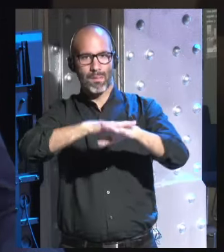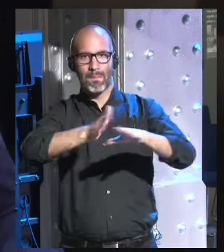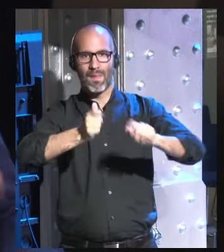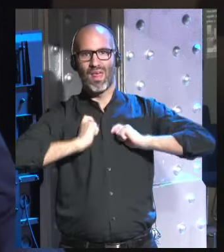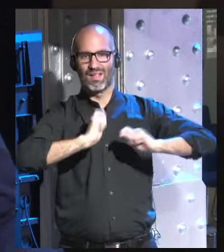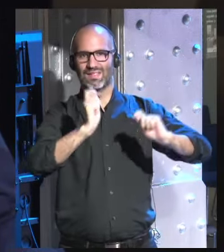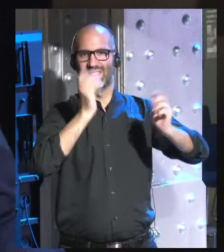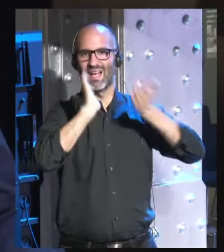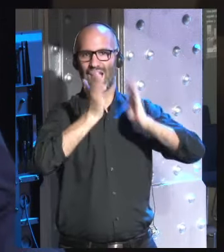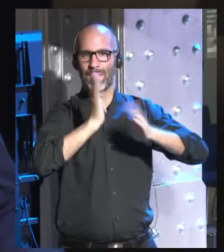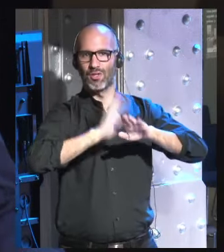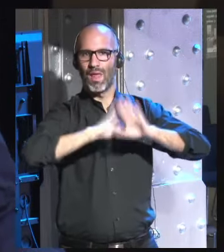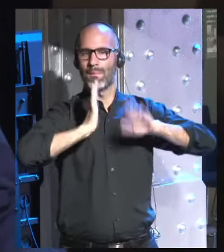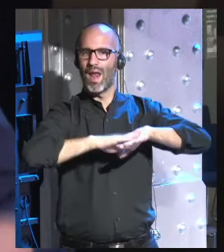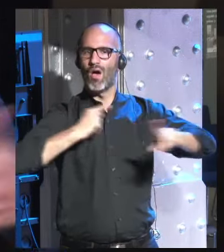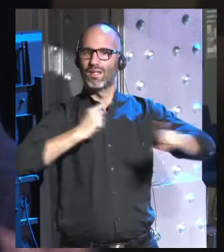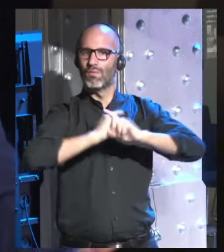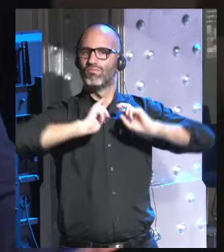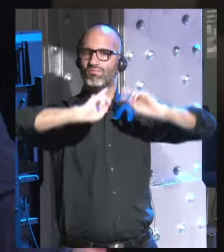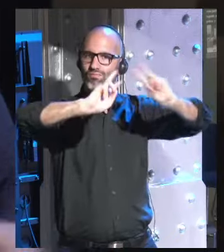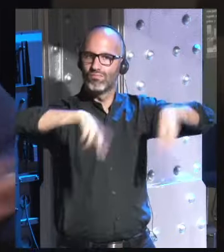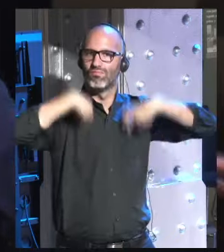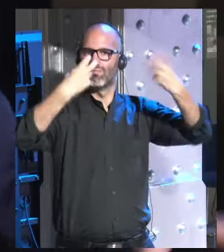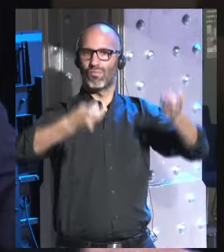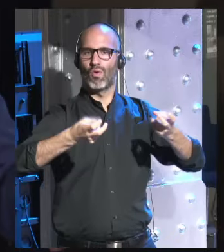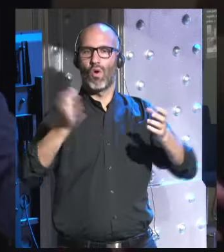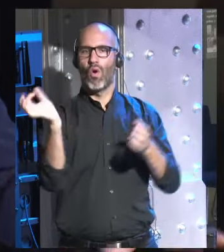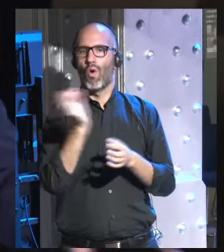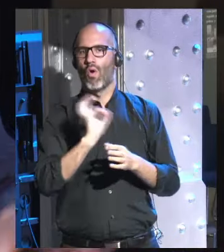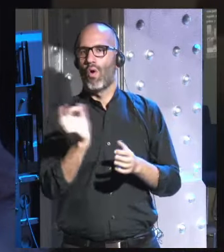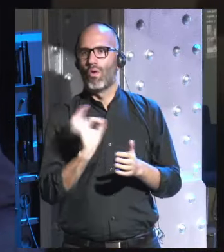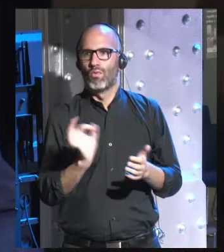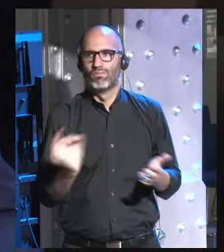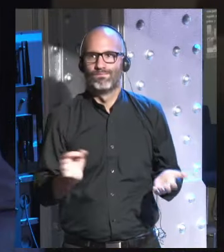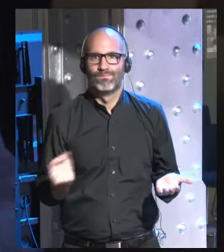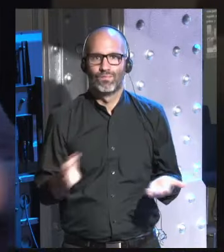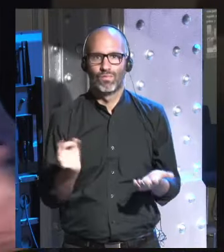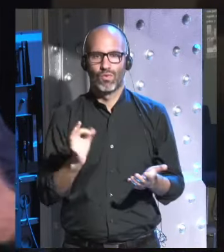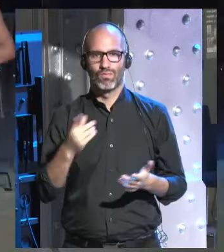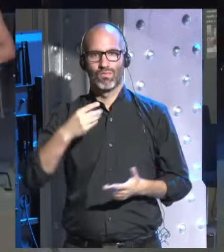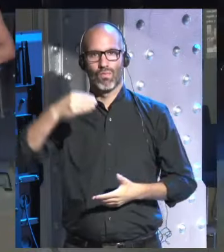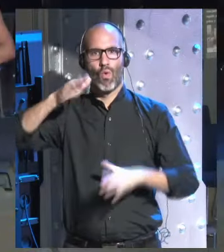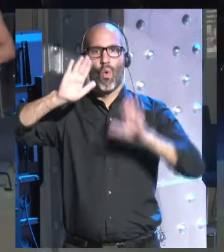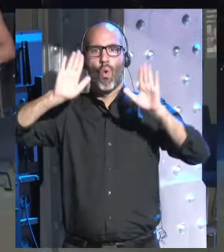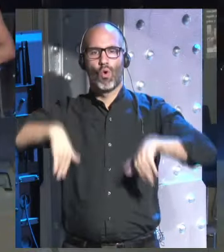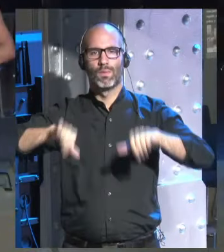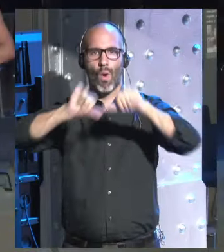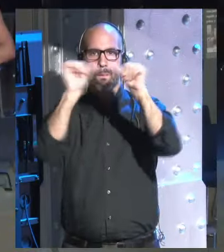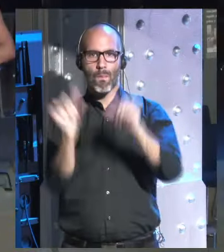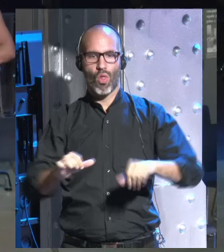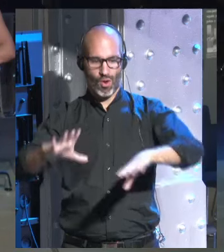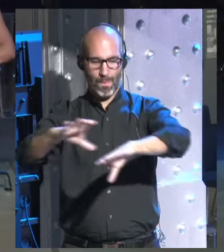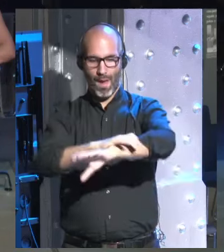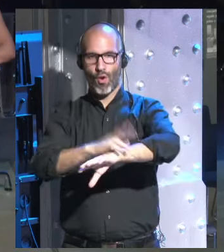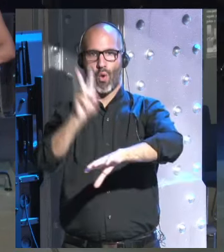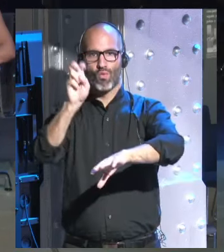este tratamiento de rejuvena rejuvenecimiento o te implantan el último modelo de mano de